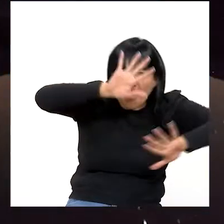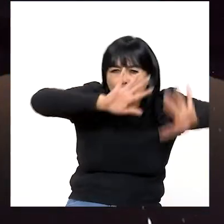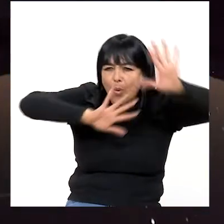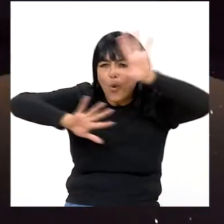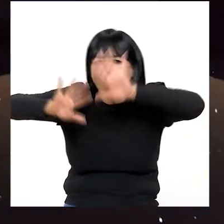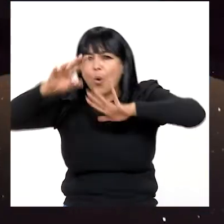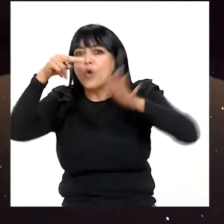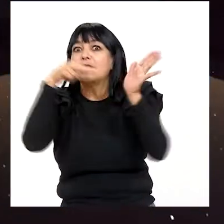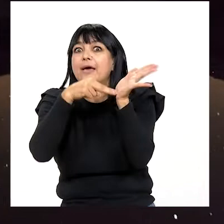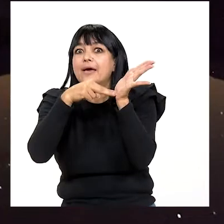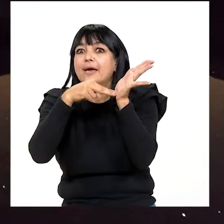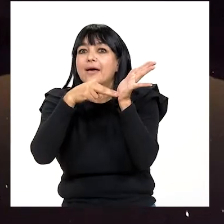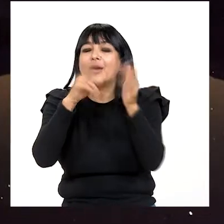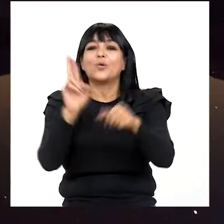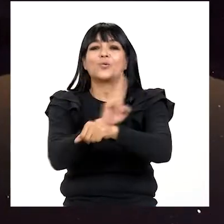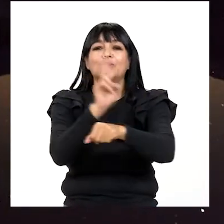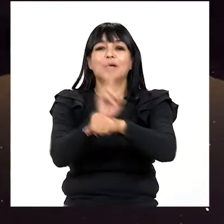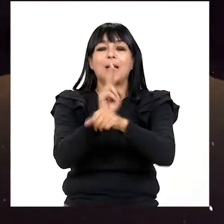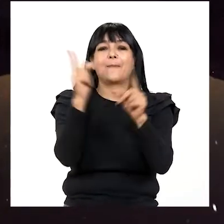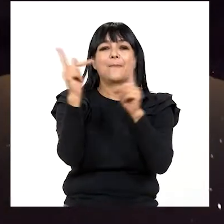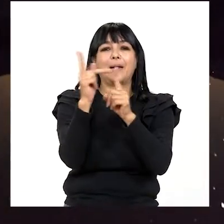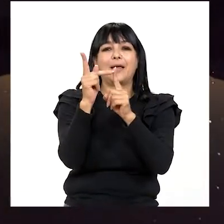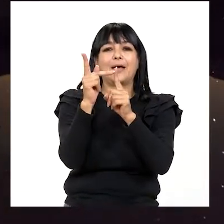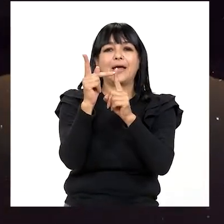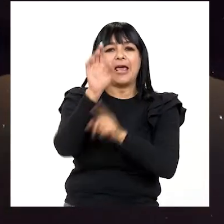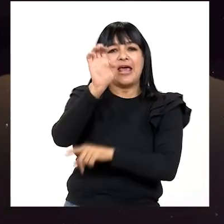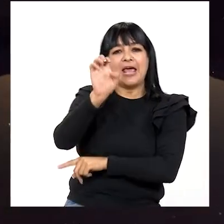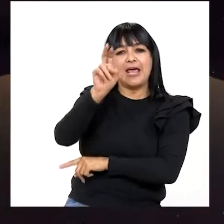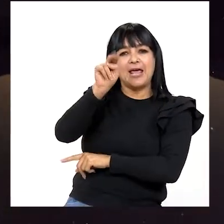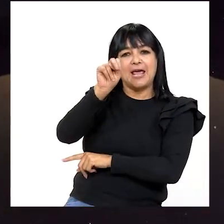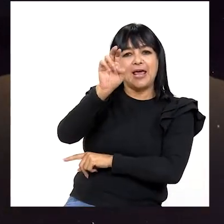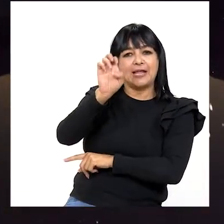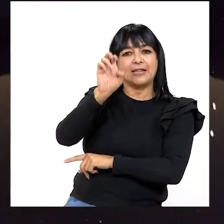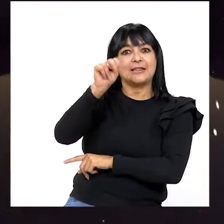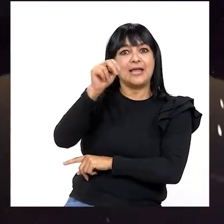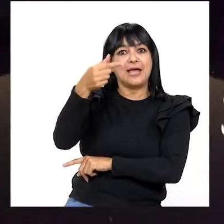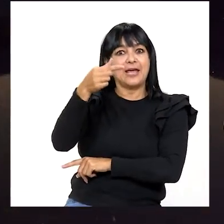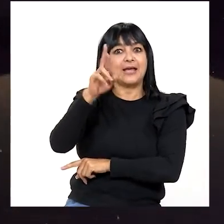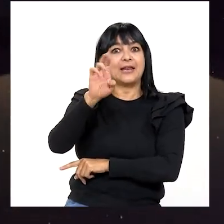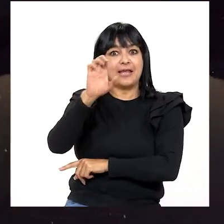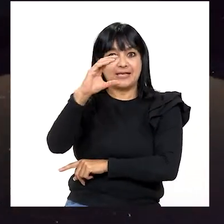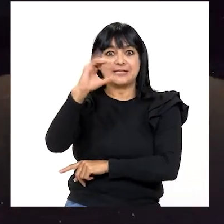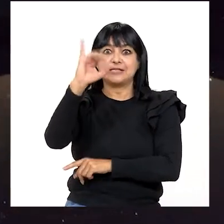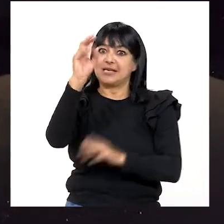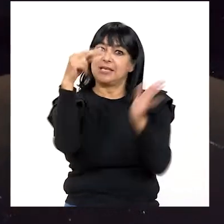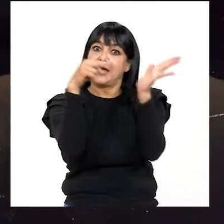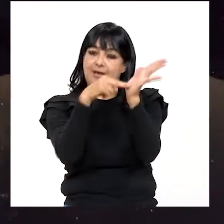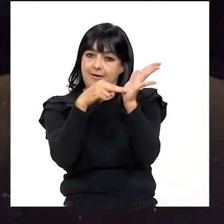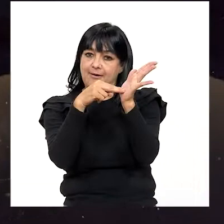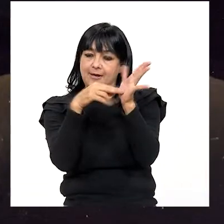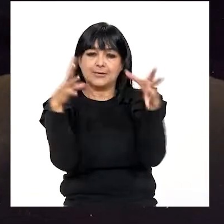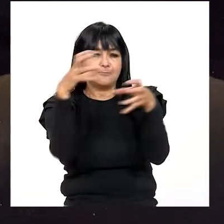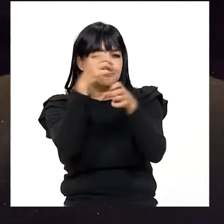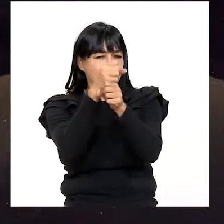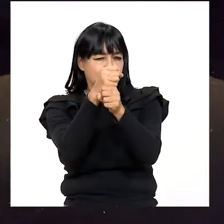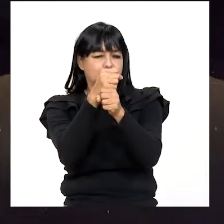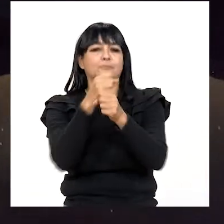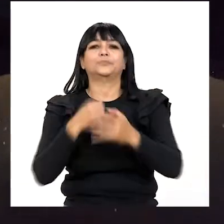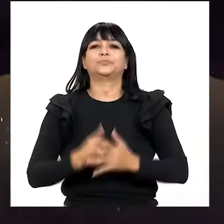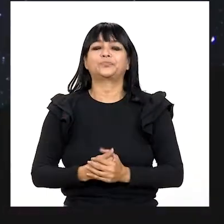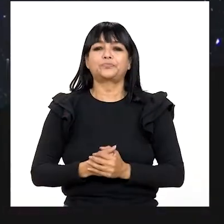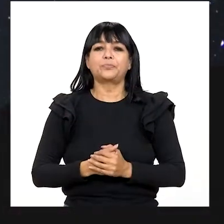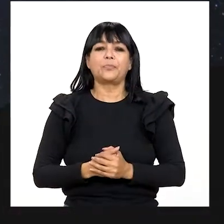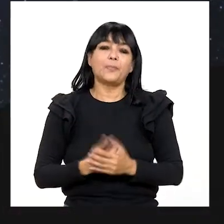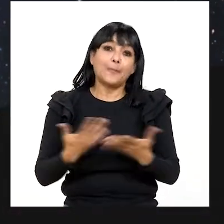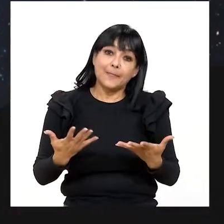sombría, opaca o negra Utiliza la palabra ennegrecida Sintetizando su mensaje